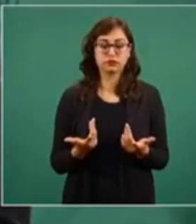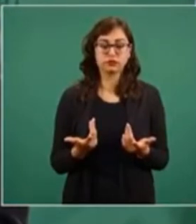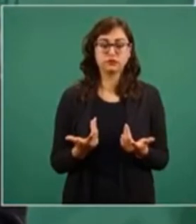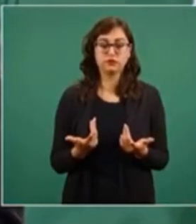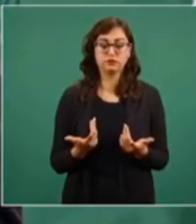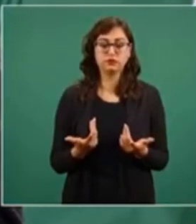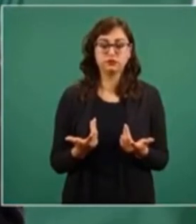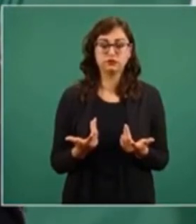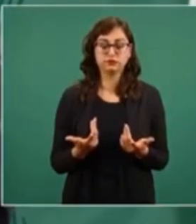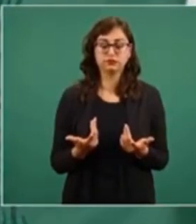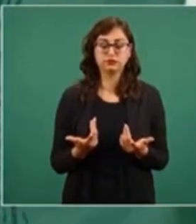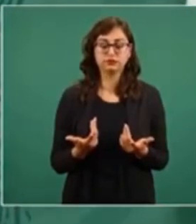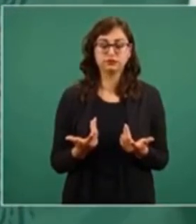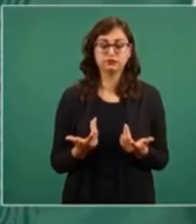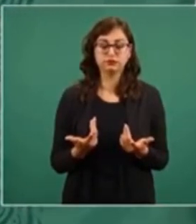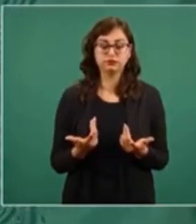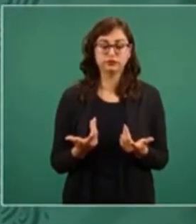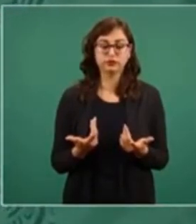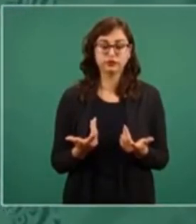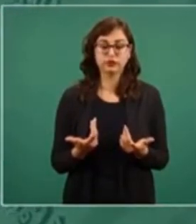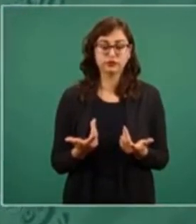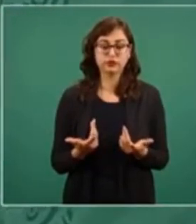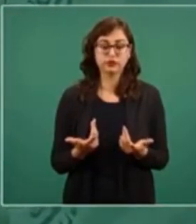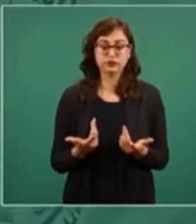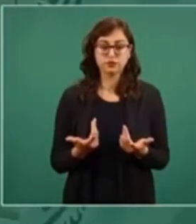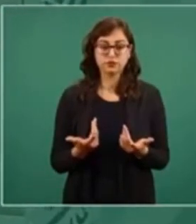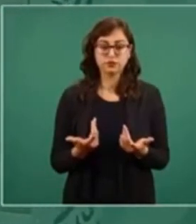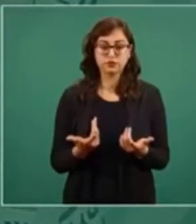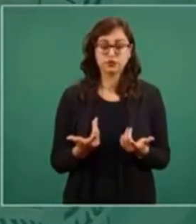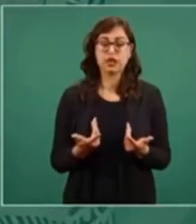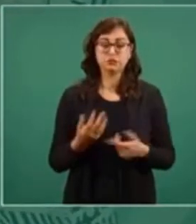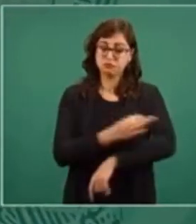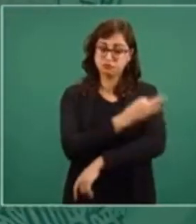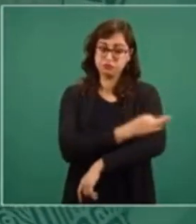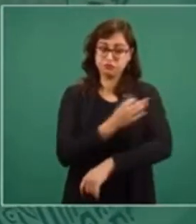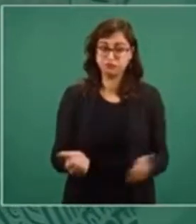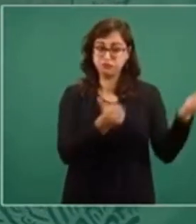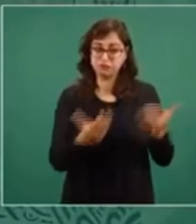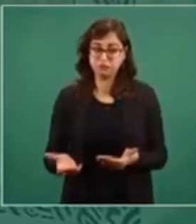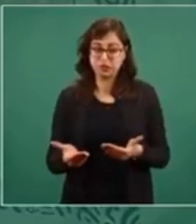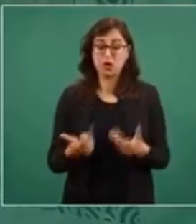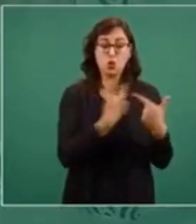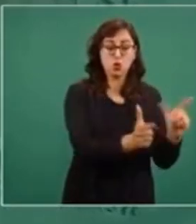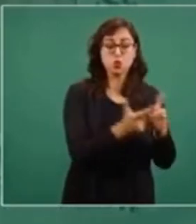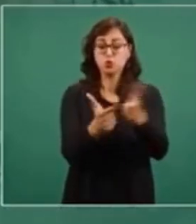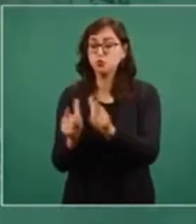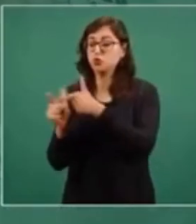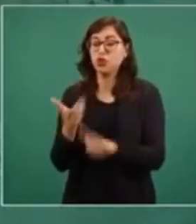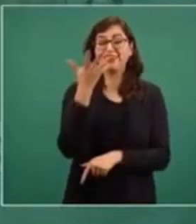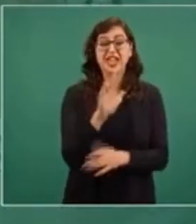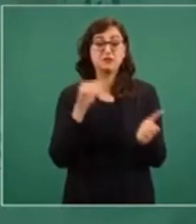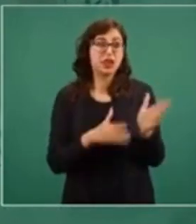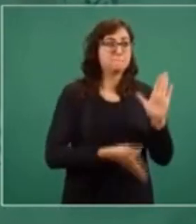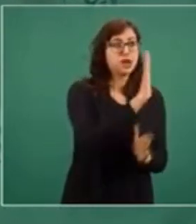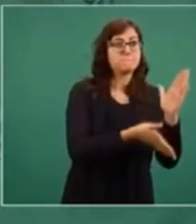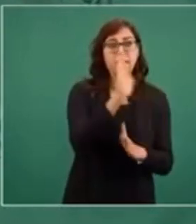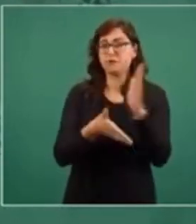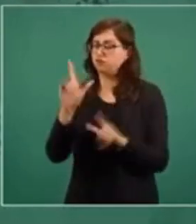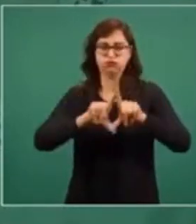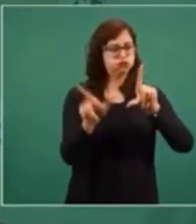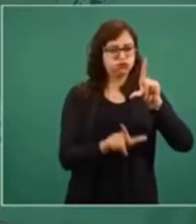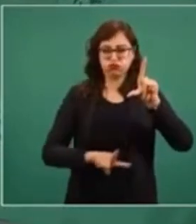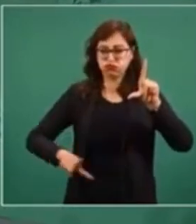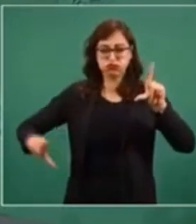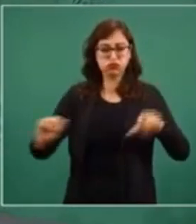momento más importante, va a llegar a 10.000 brigadas de vacunación por todo el país.